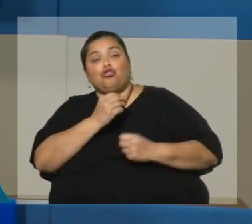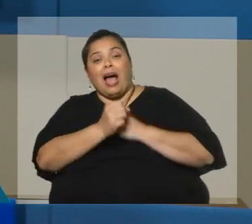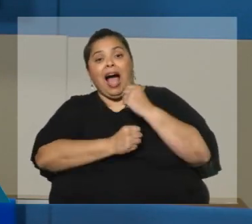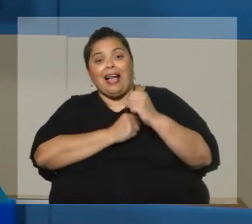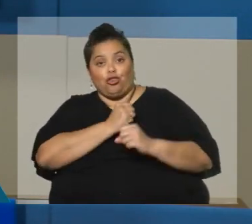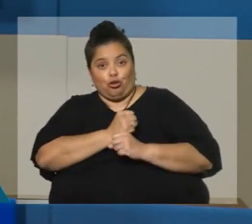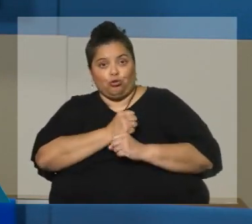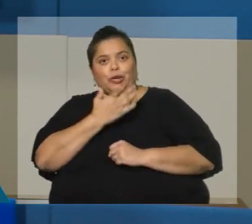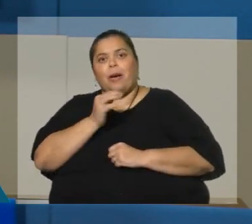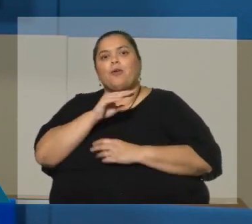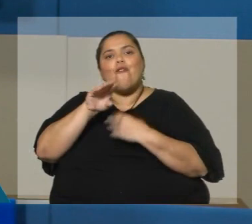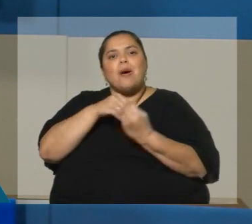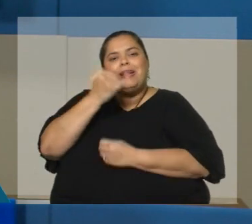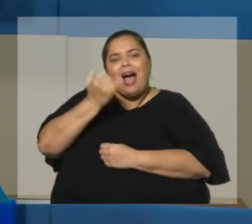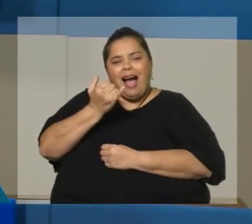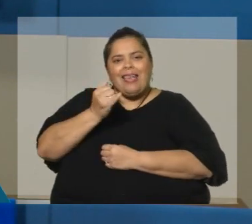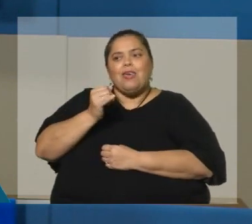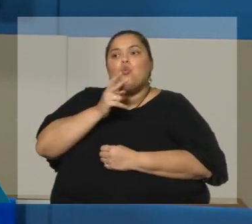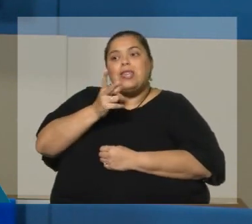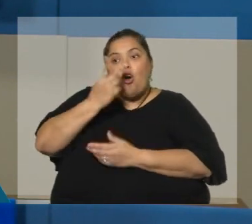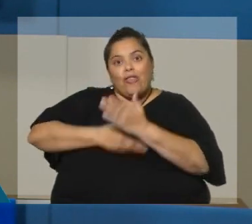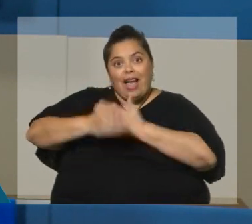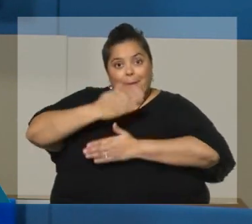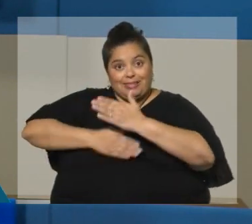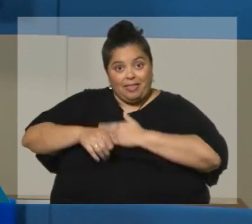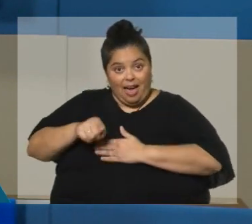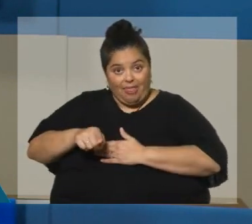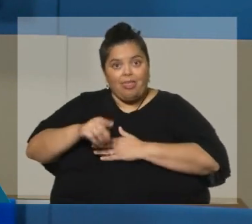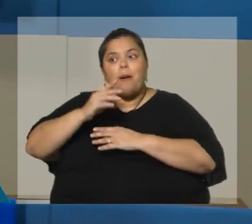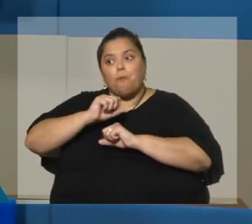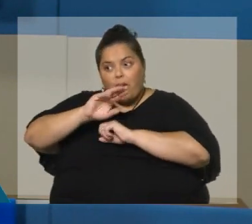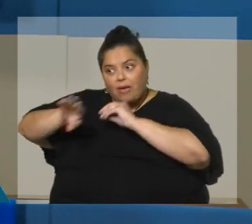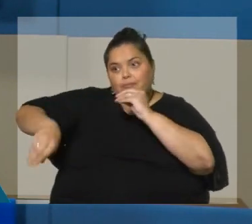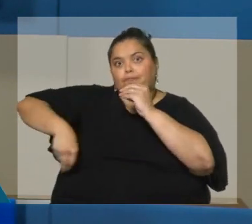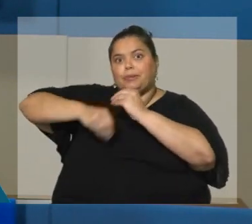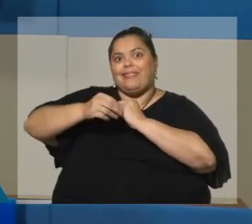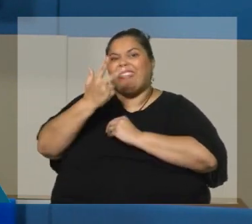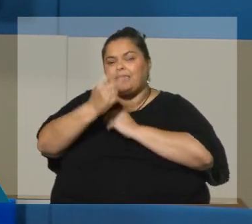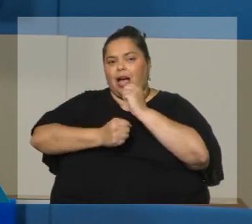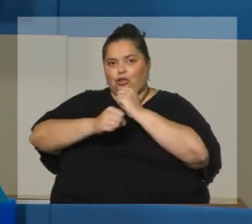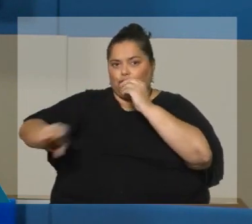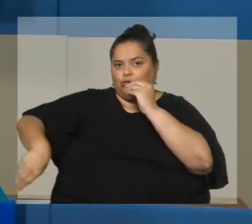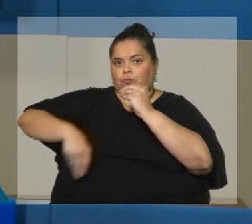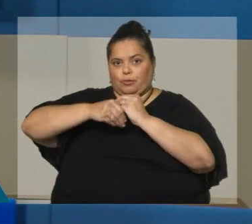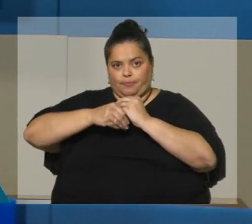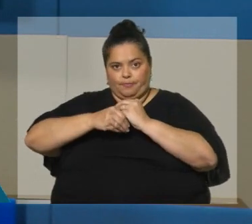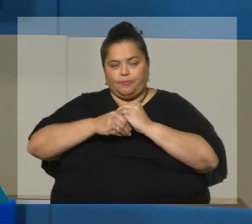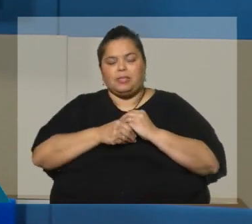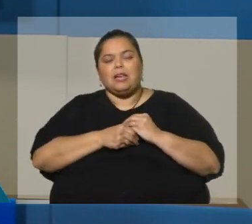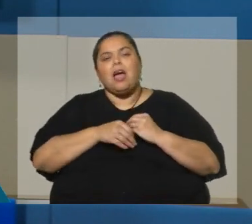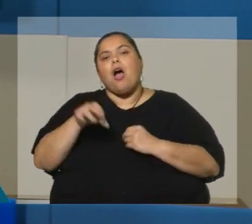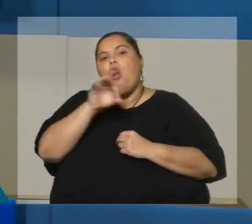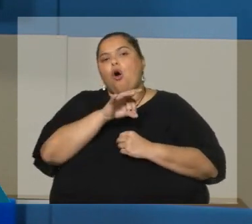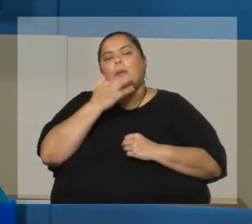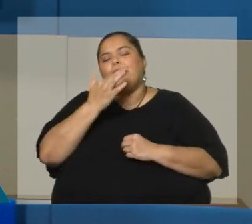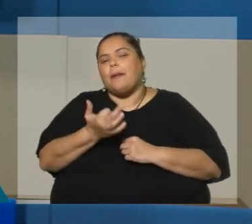familia tiene hijos en situación de discapacidad. Pueden ser tres. Además, en lo que tiene que ver con la pensión no